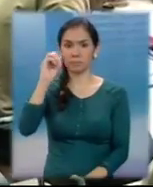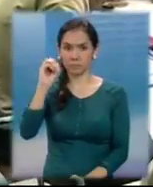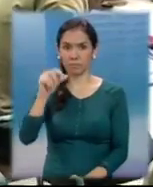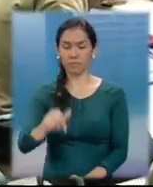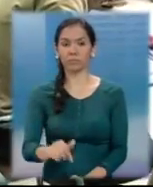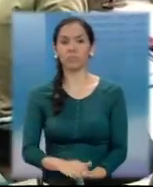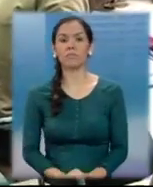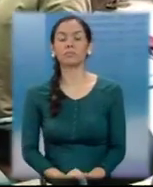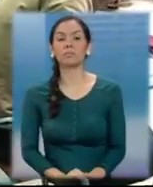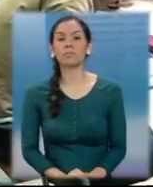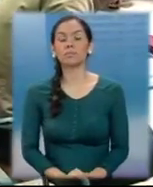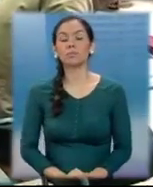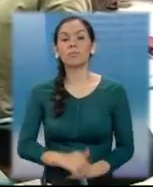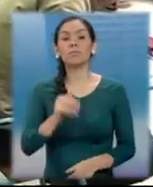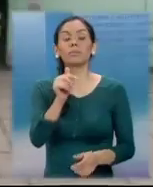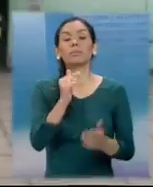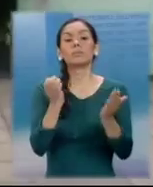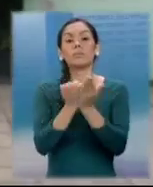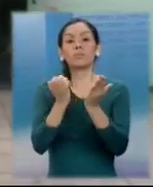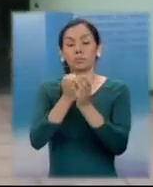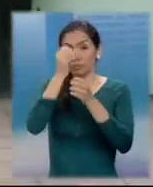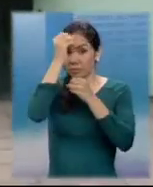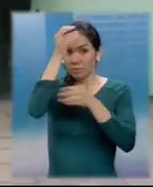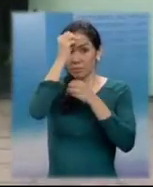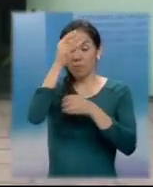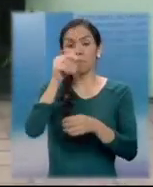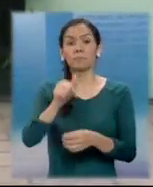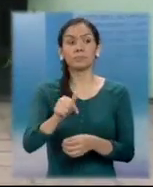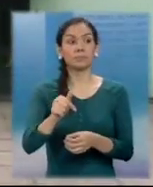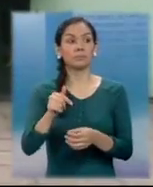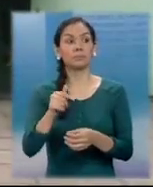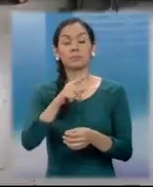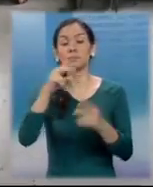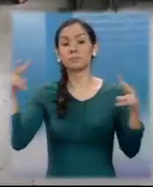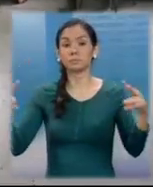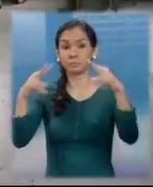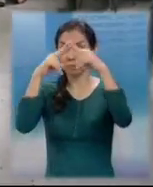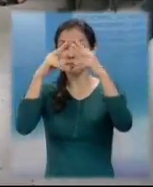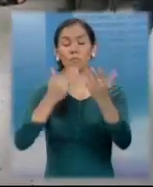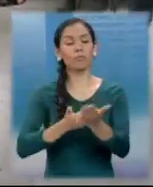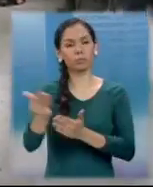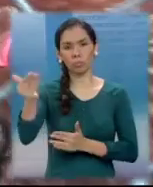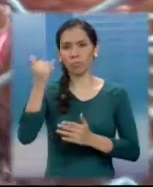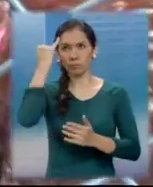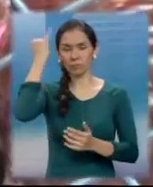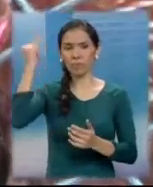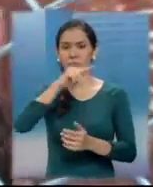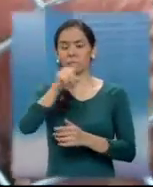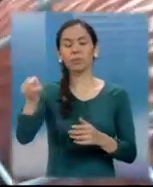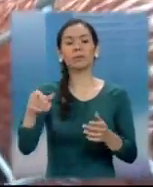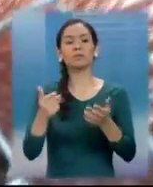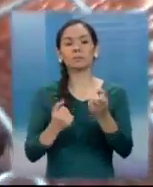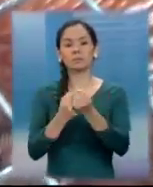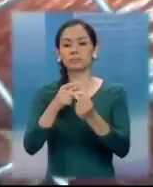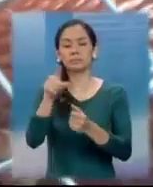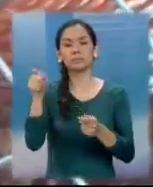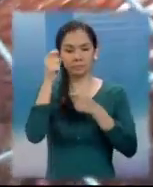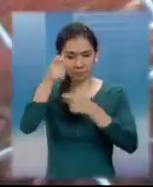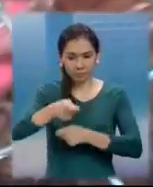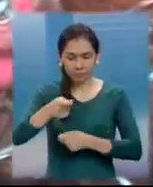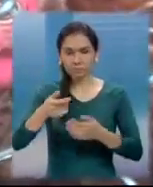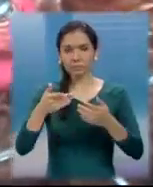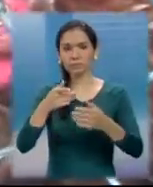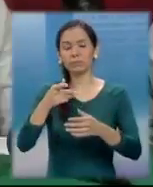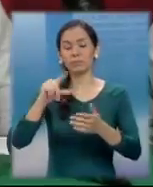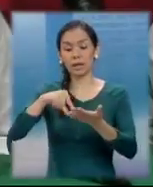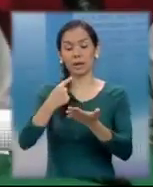Catedráticos de la Escuela de Formación Agrícola de Zorolá dieron a conocer la apertura de la nueva carrera en dicho centro